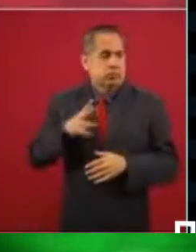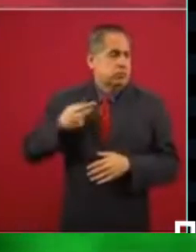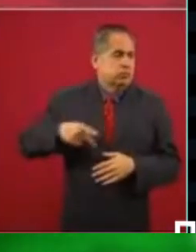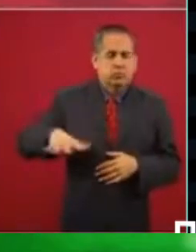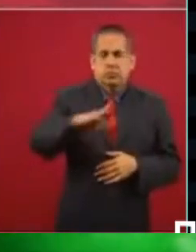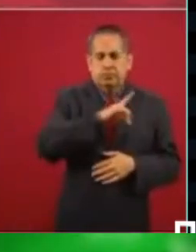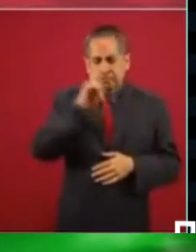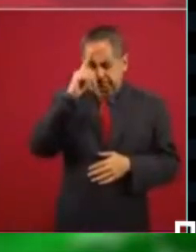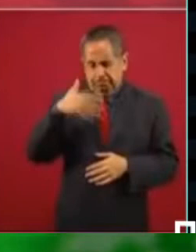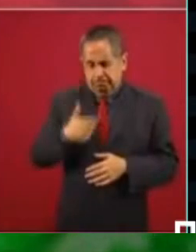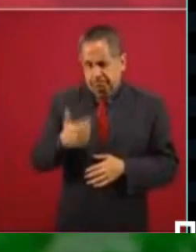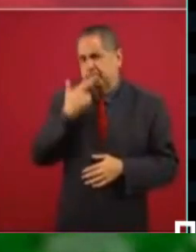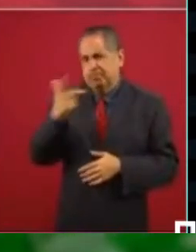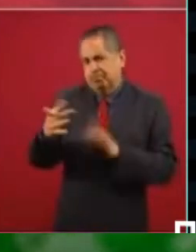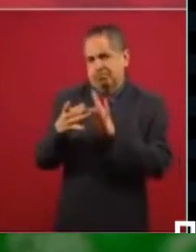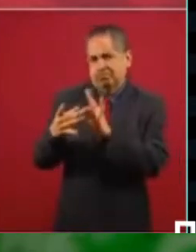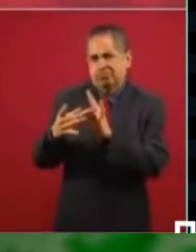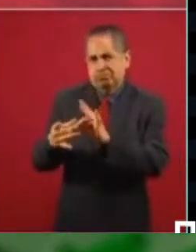la gente.